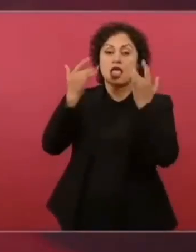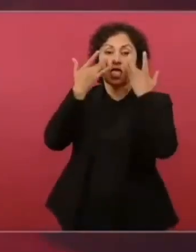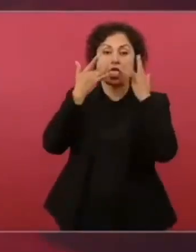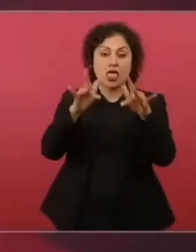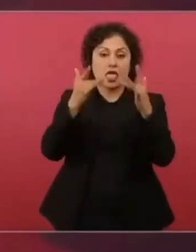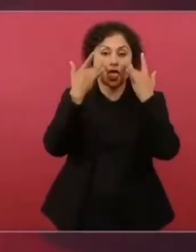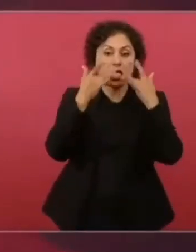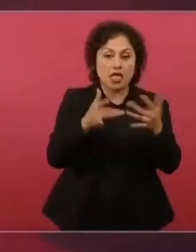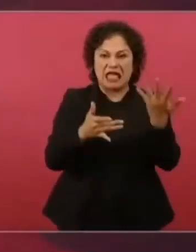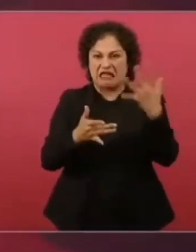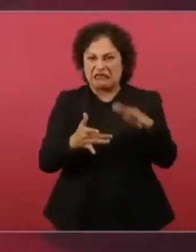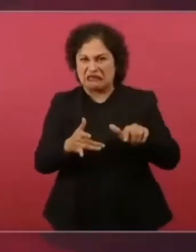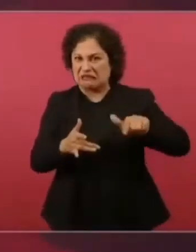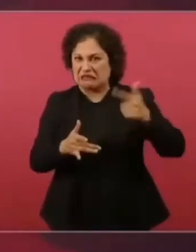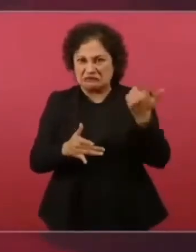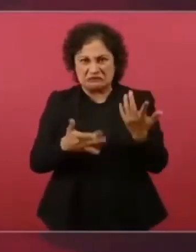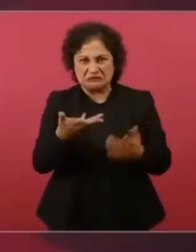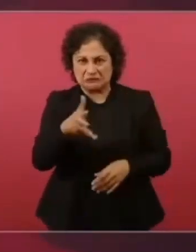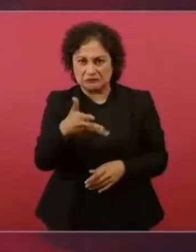decía decía